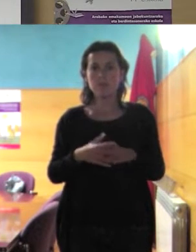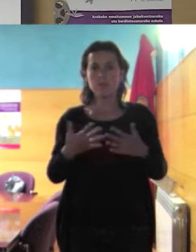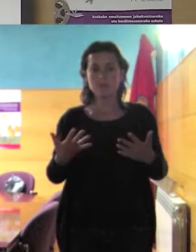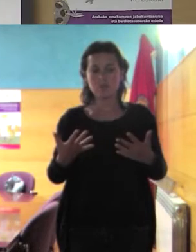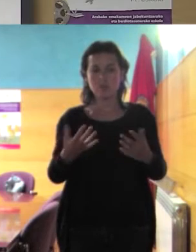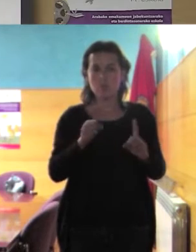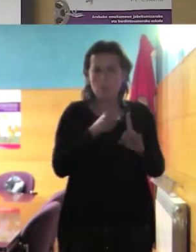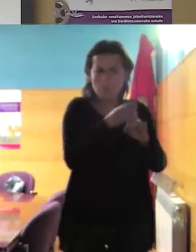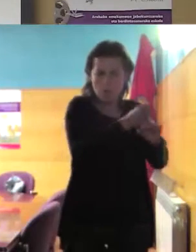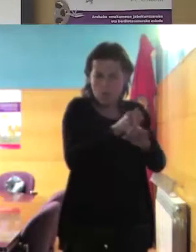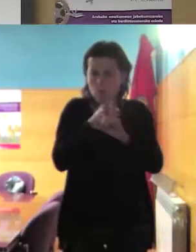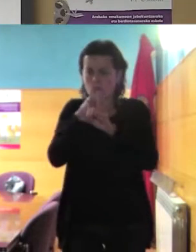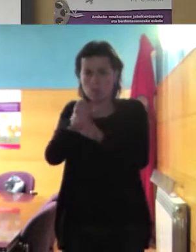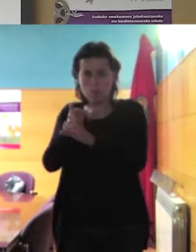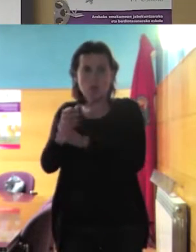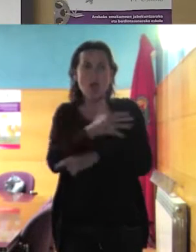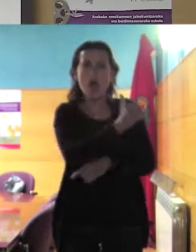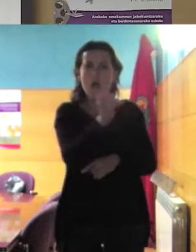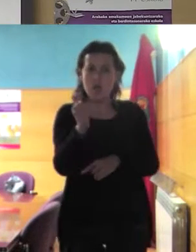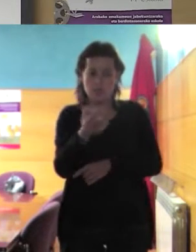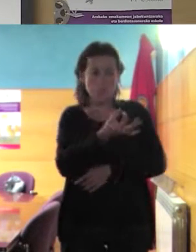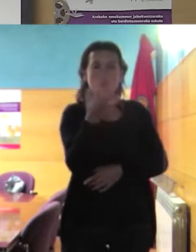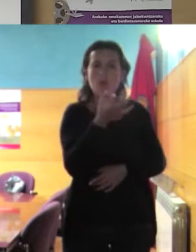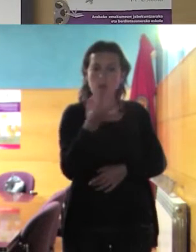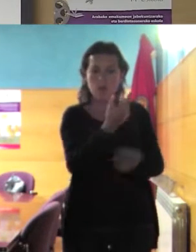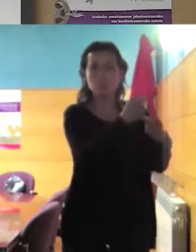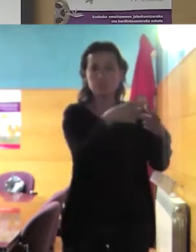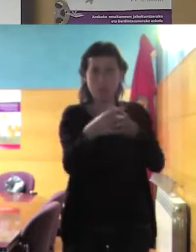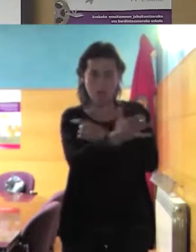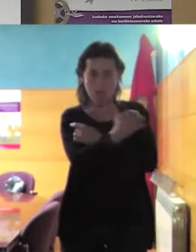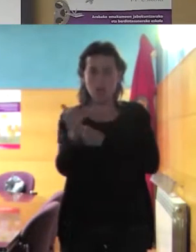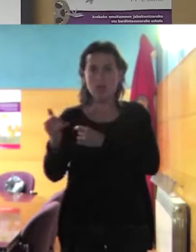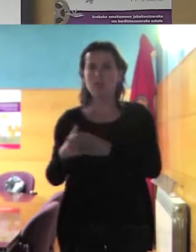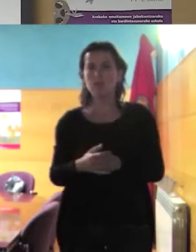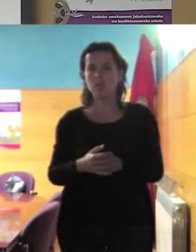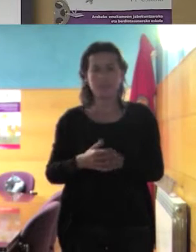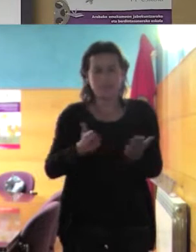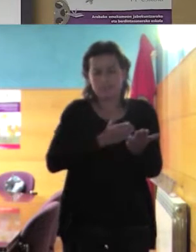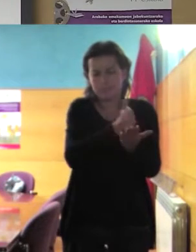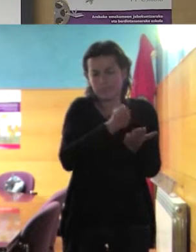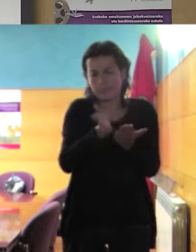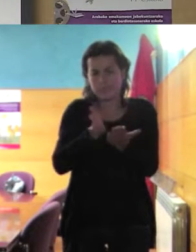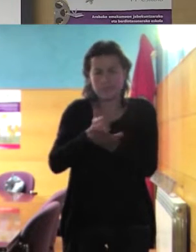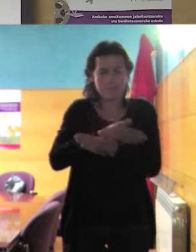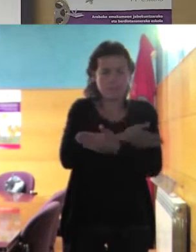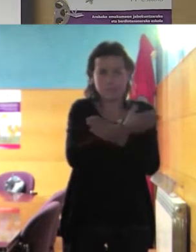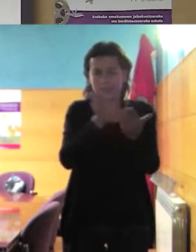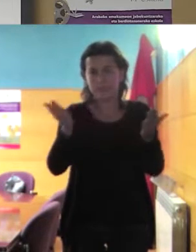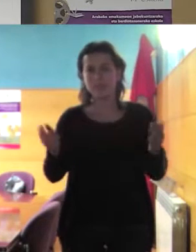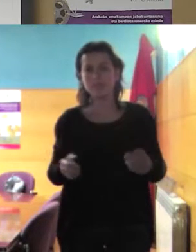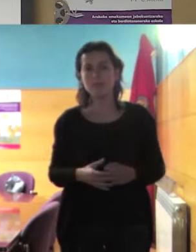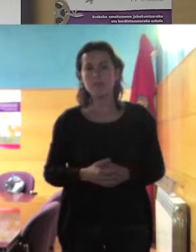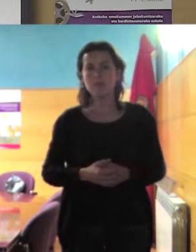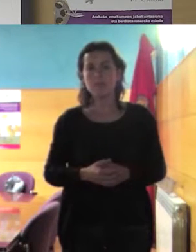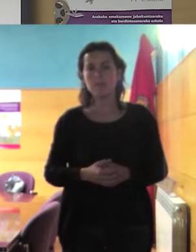existen y las obligaciones también hay un grandísimo abanico como vemos y a veces ocurren varias de las